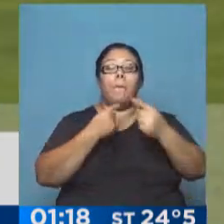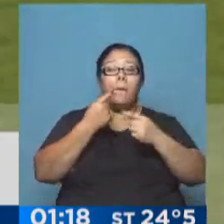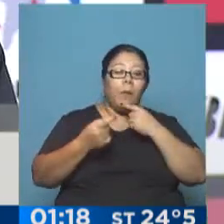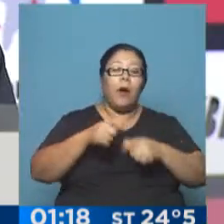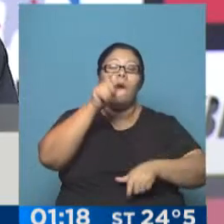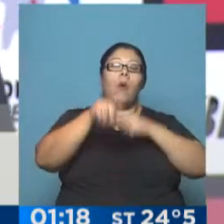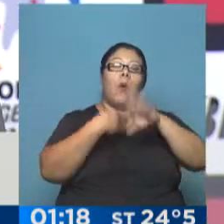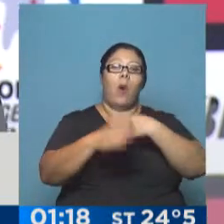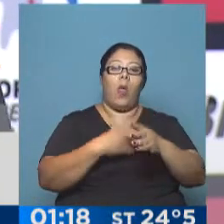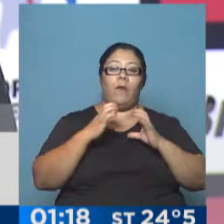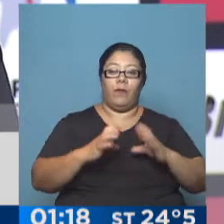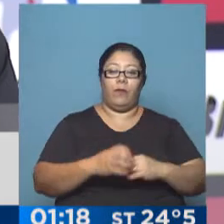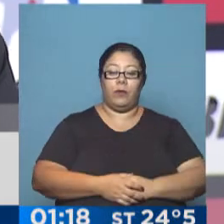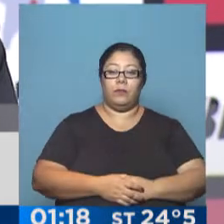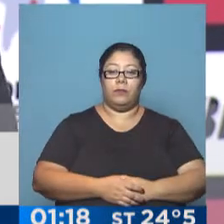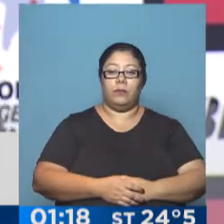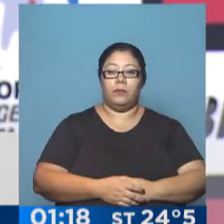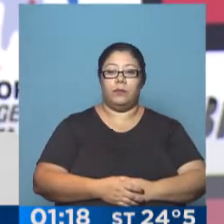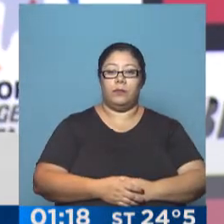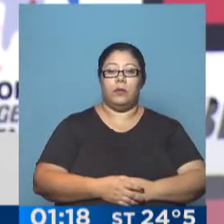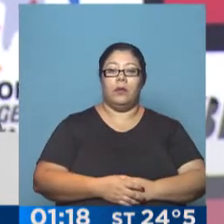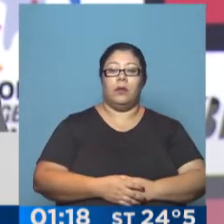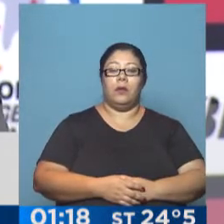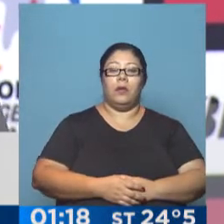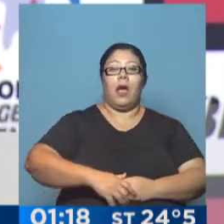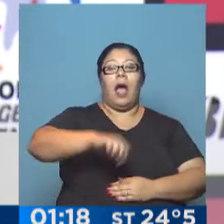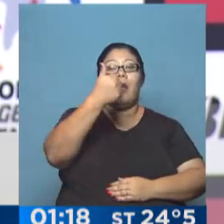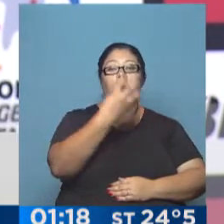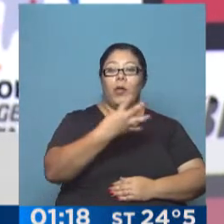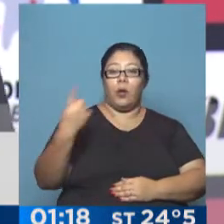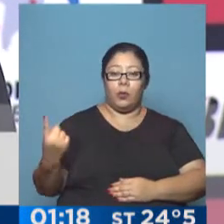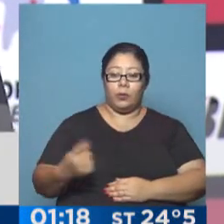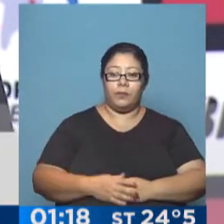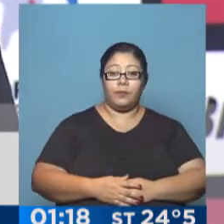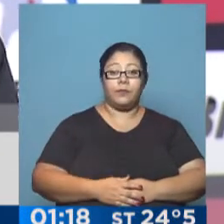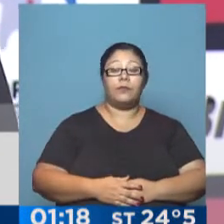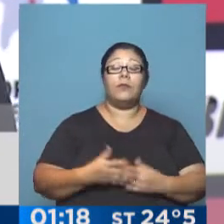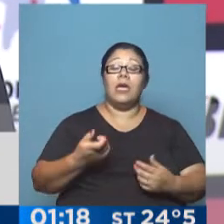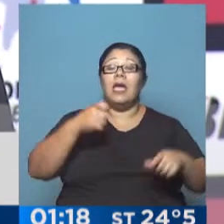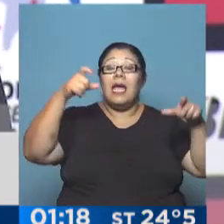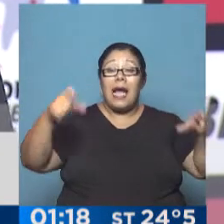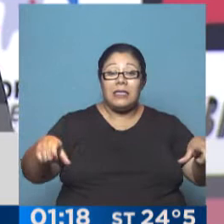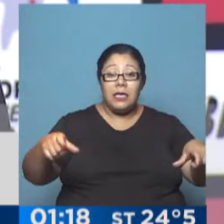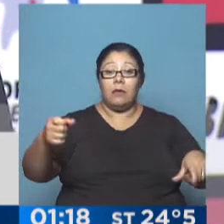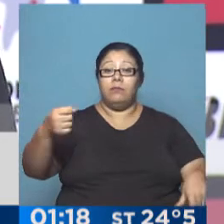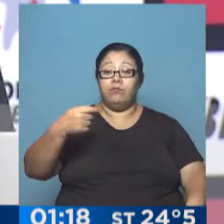4 a 1. Cuando uno compite a nivel internacional, no solo alcanza con ganar en condición de local. Hay que